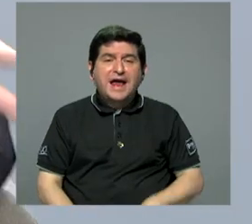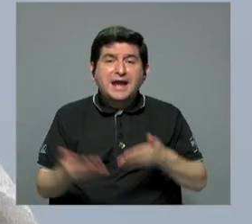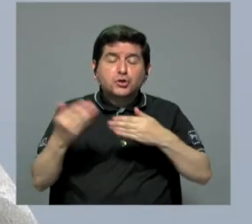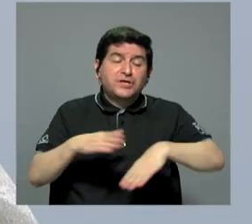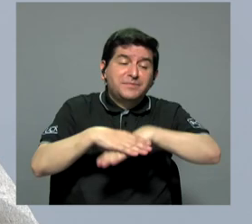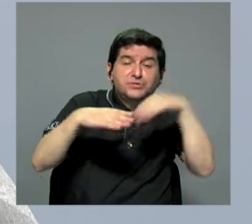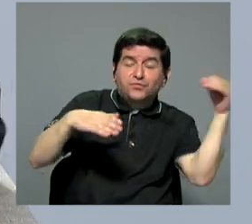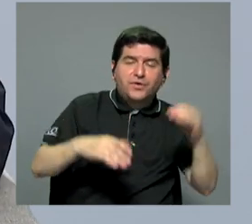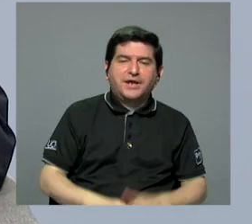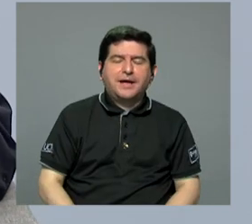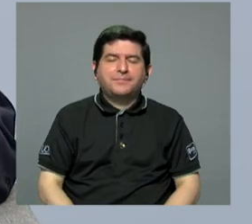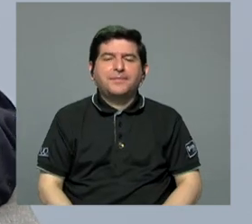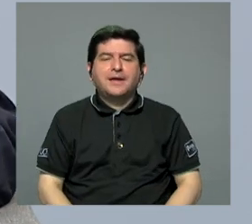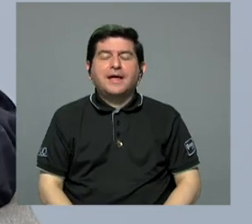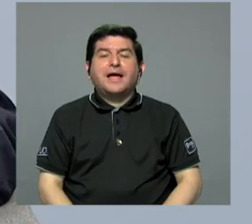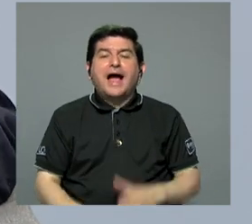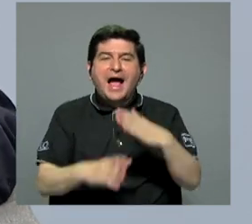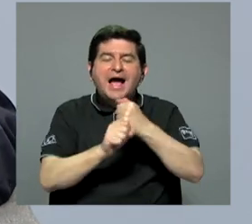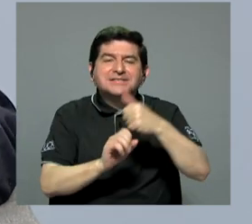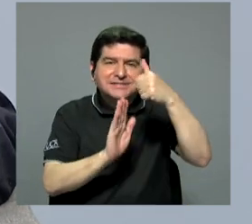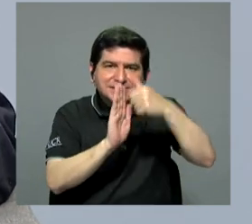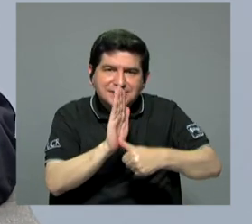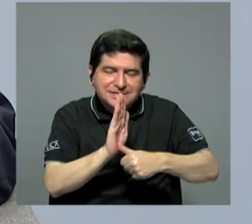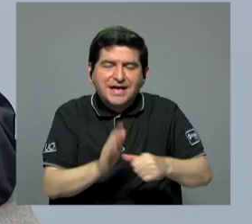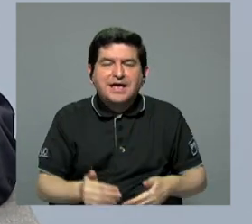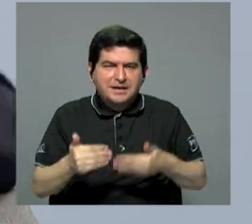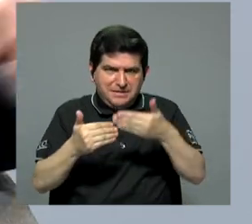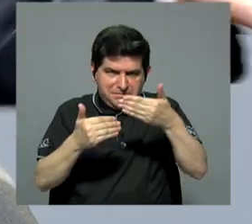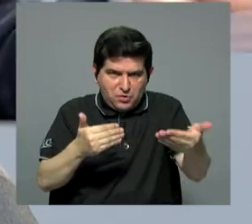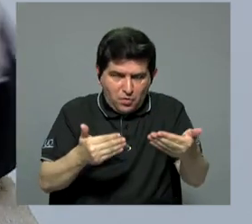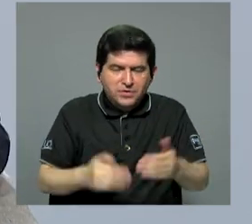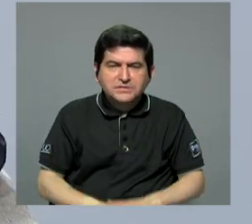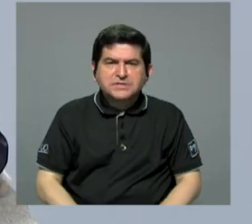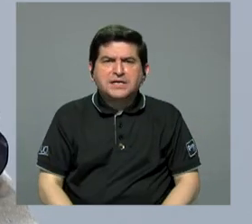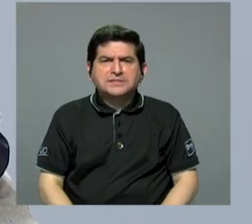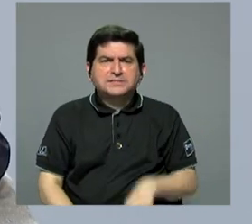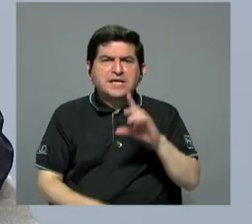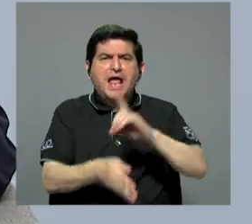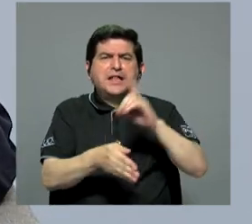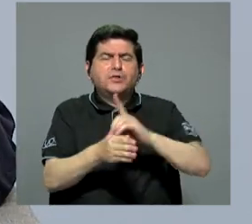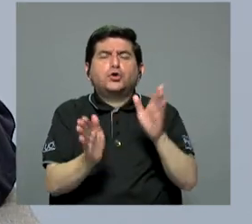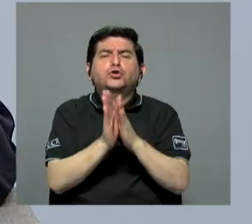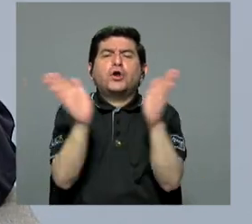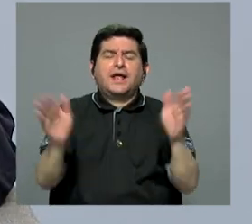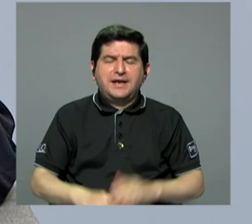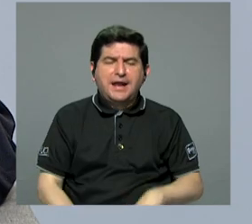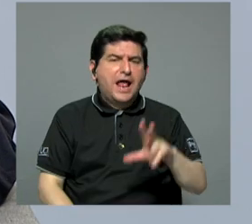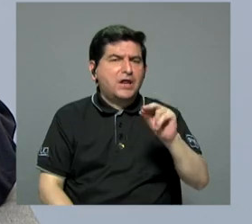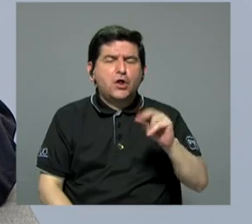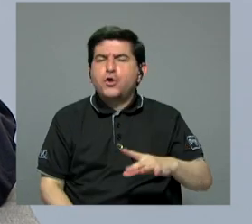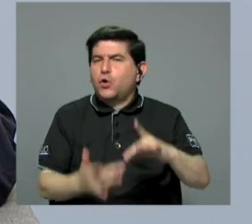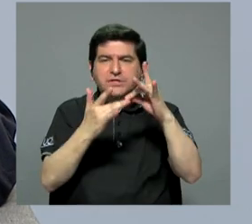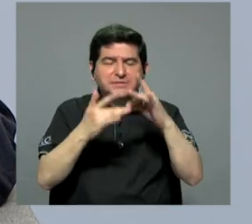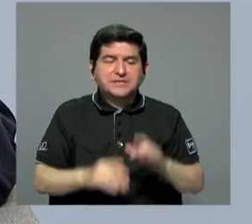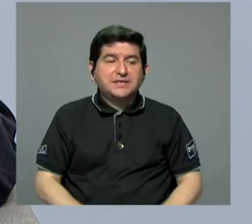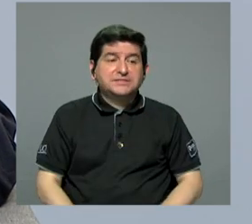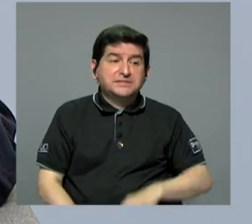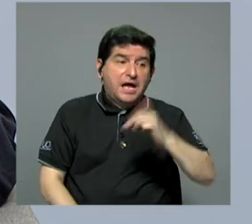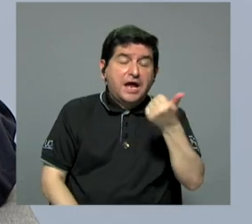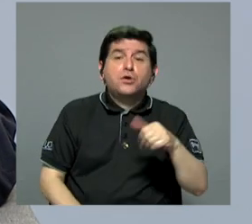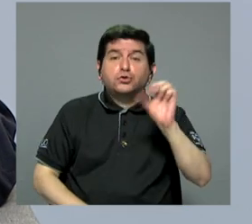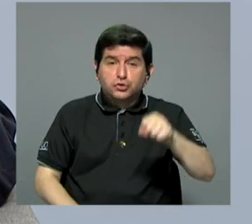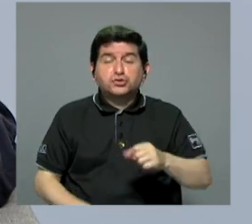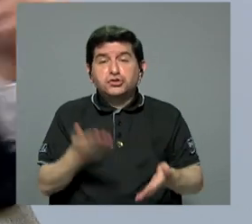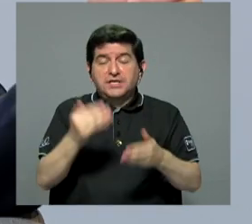operando lipomas y cosas por el estilo. Cuando eso lo puede hacer el médico general y el otro debería estar sacando vesículas.